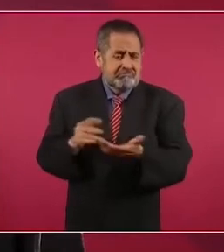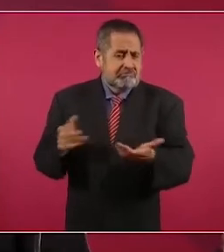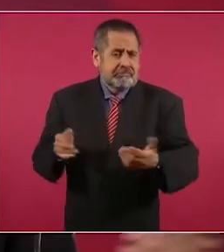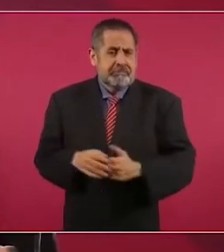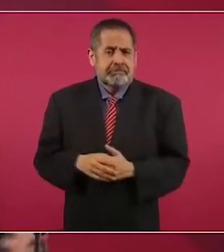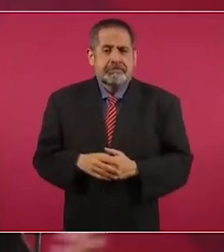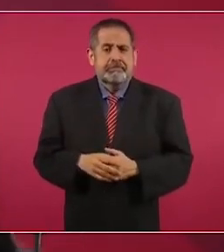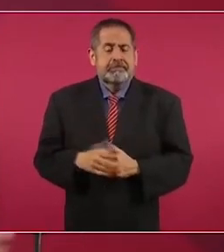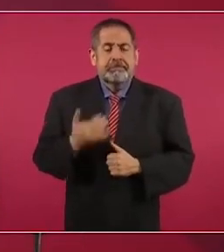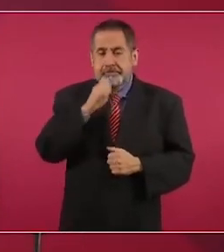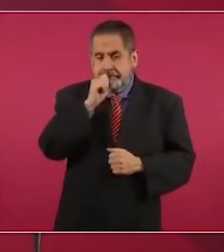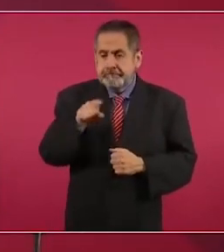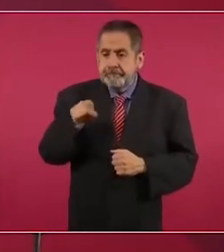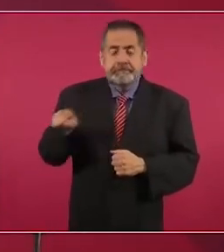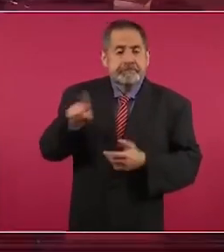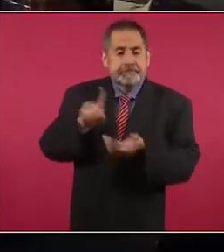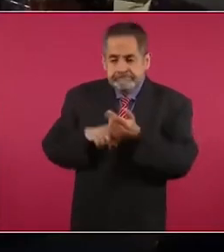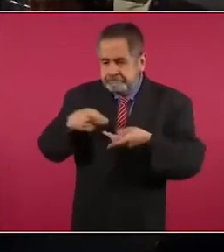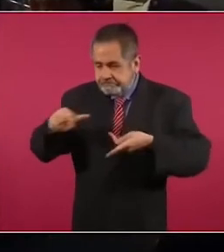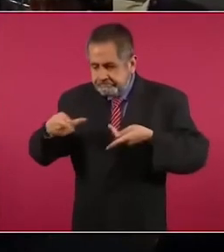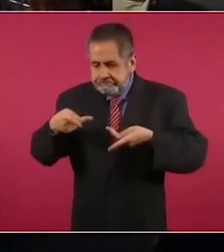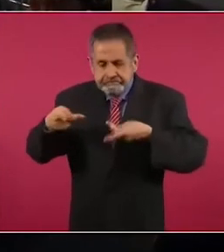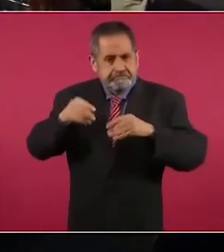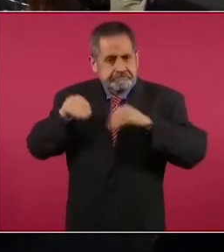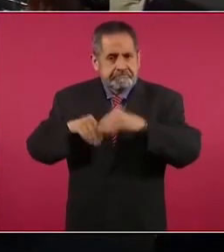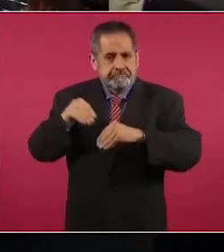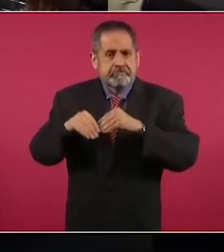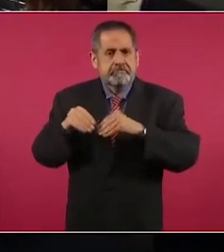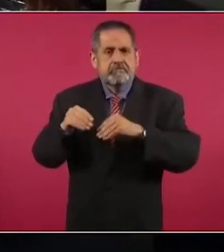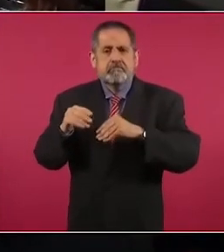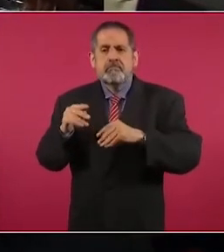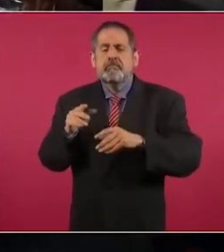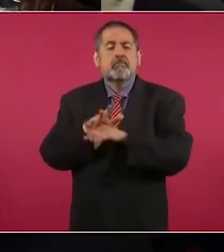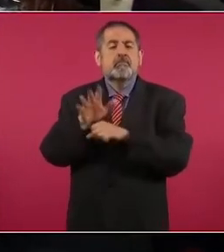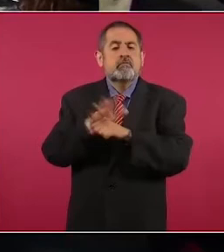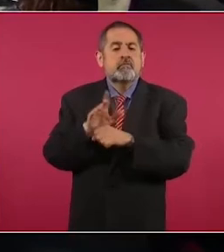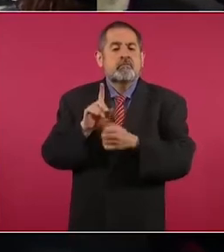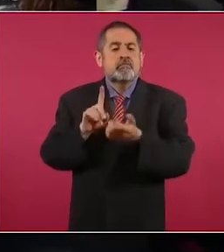y están preparando lo que van a tratar